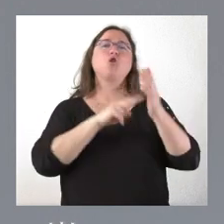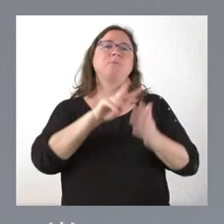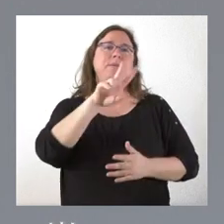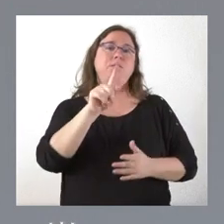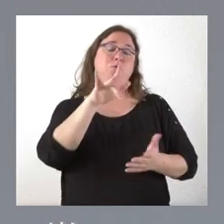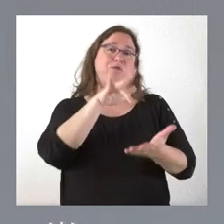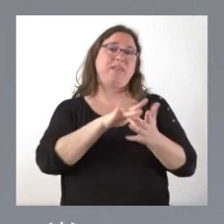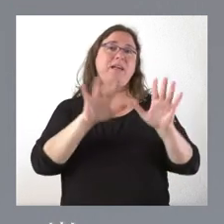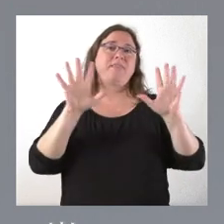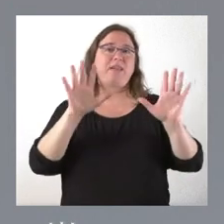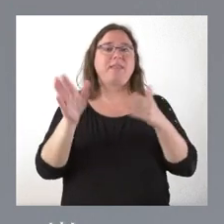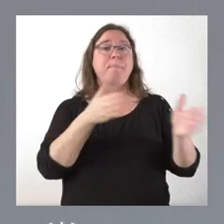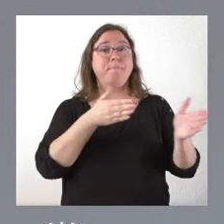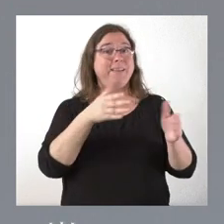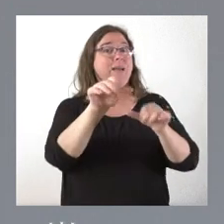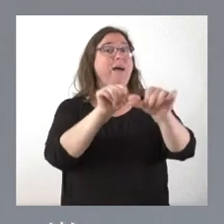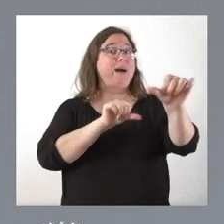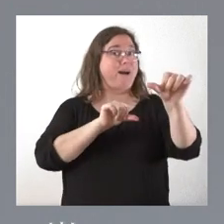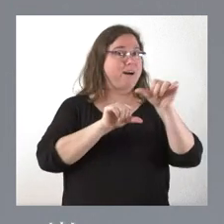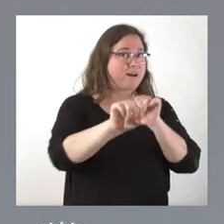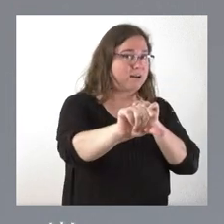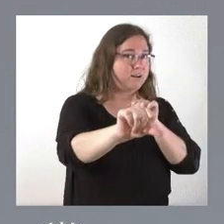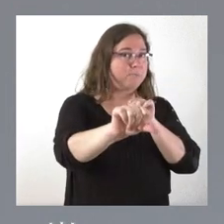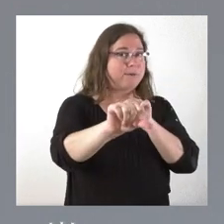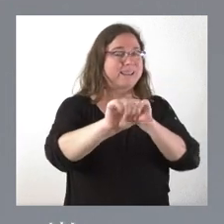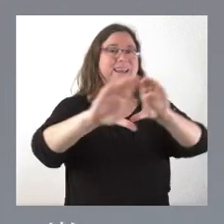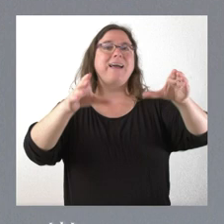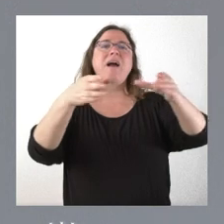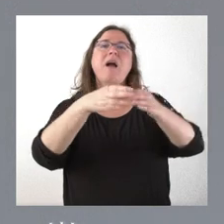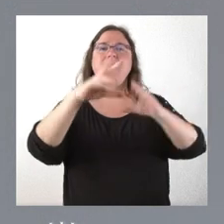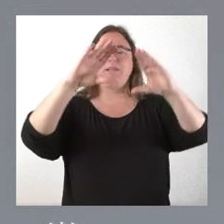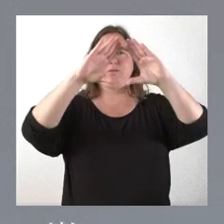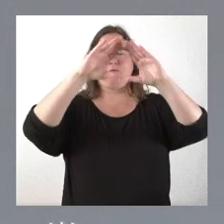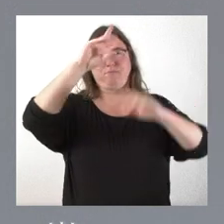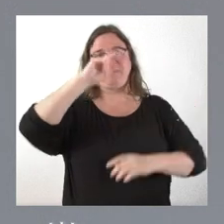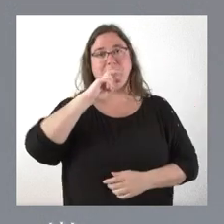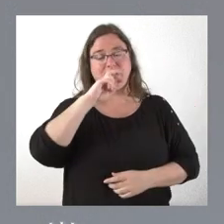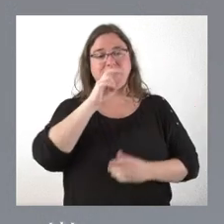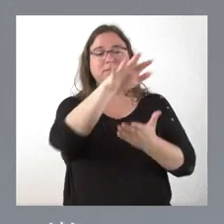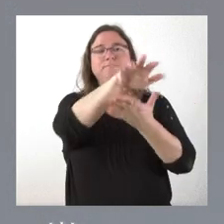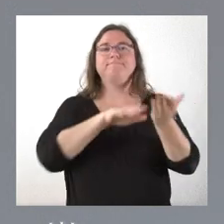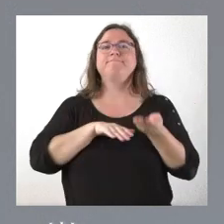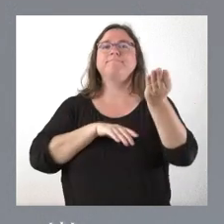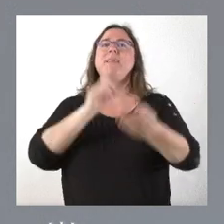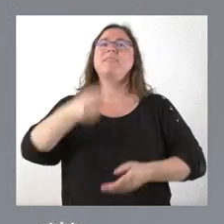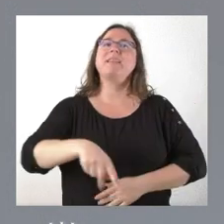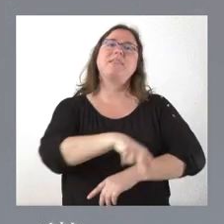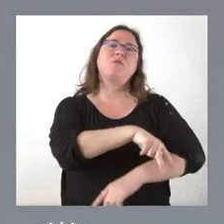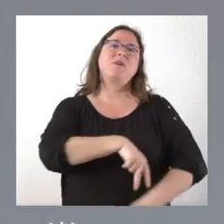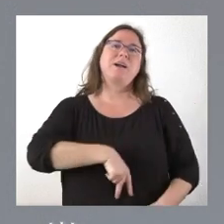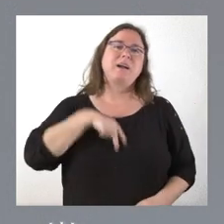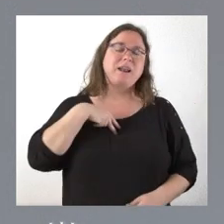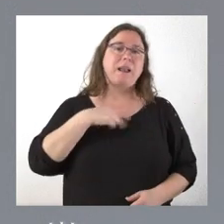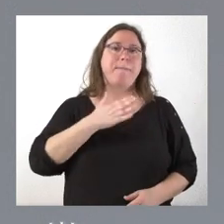partir de ahí, el Cabildo presentó un escrito a la Dirección General de Patrimonio para solicitar el